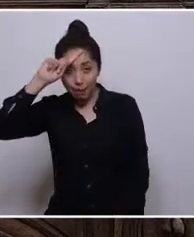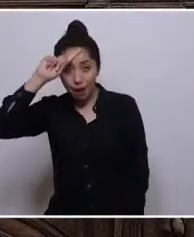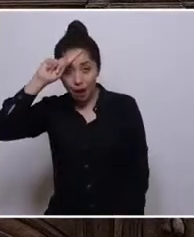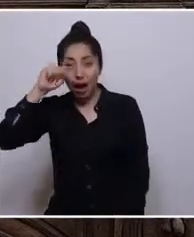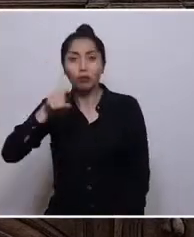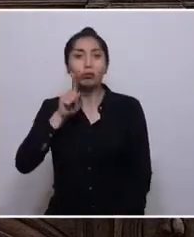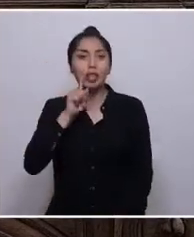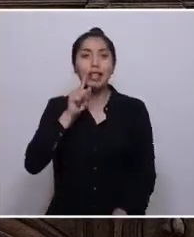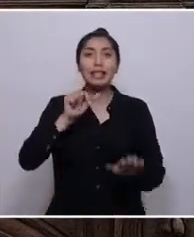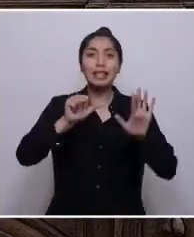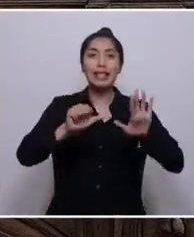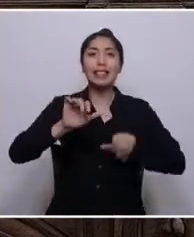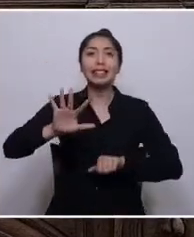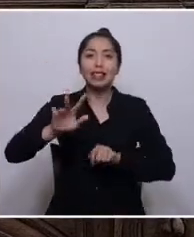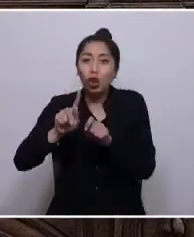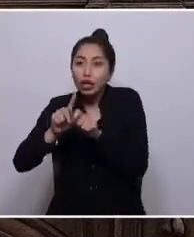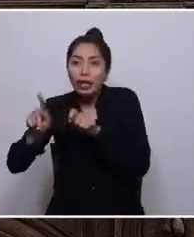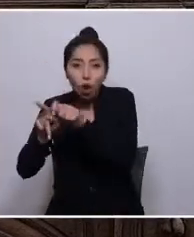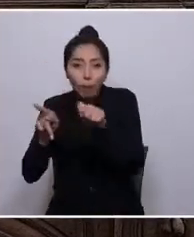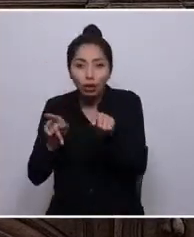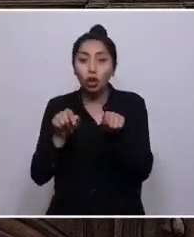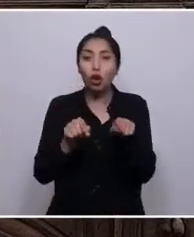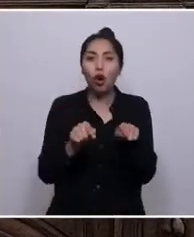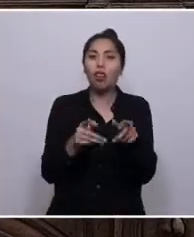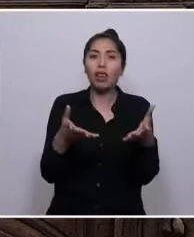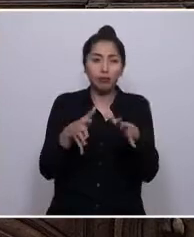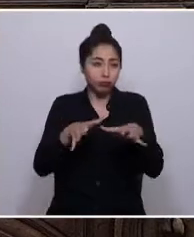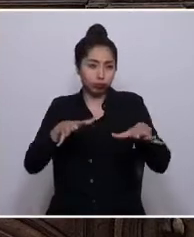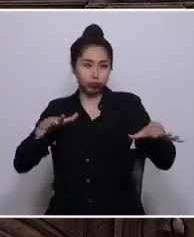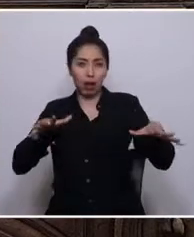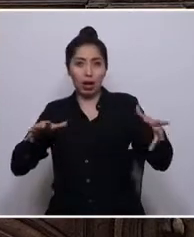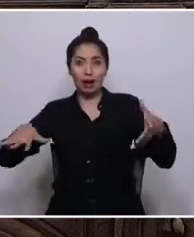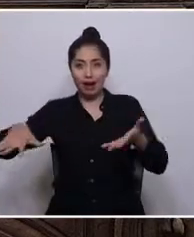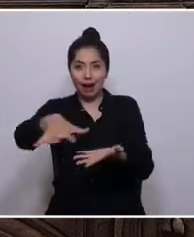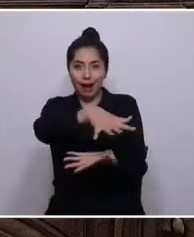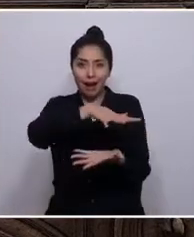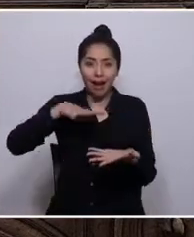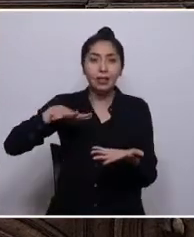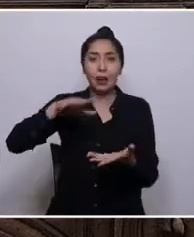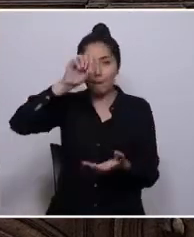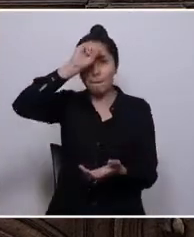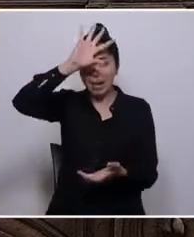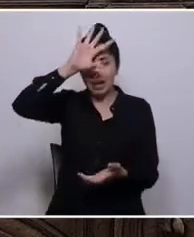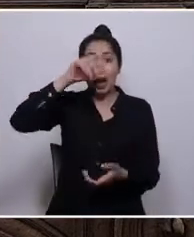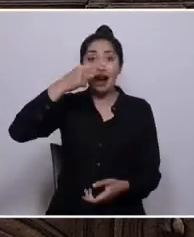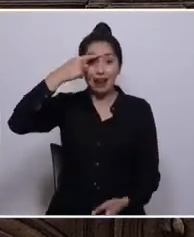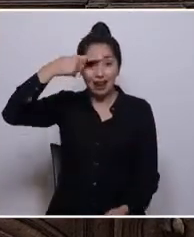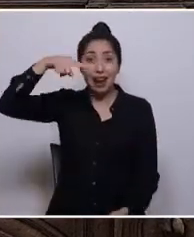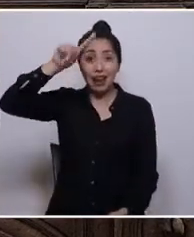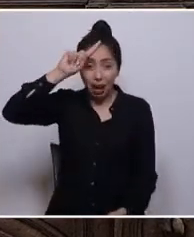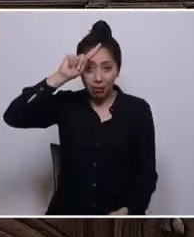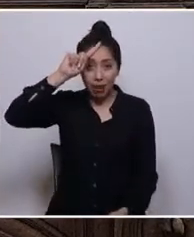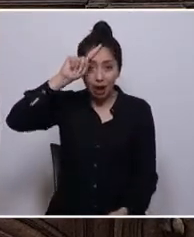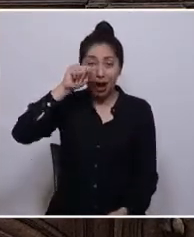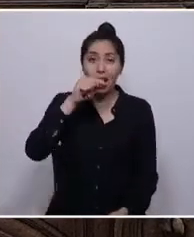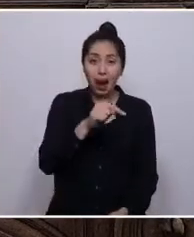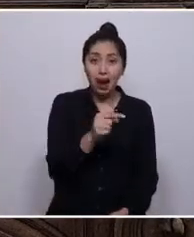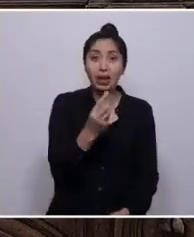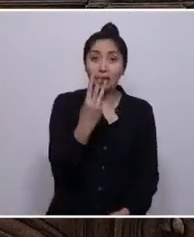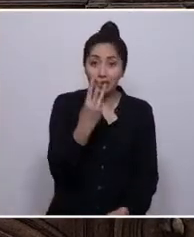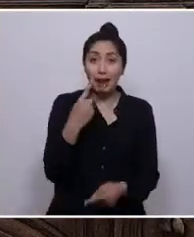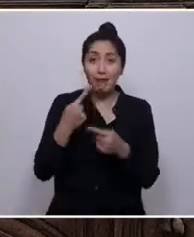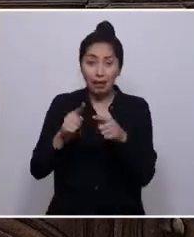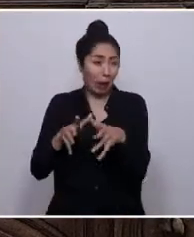65 kilómetros cuadrados de extensión de relave minero. Calama cabe tres veces en ese relave minero.